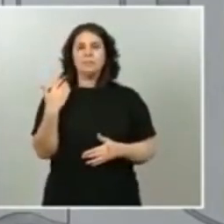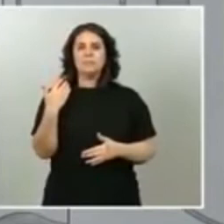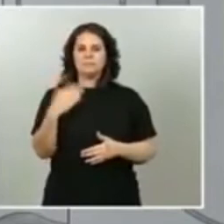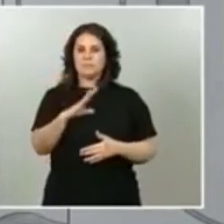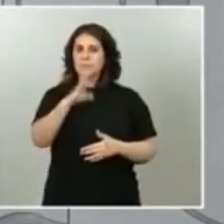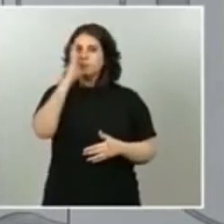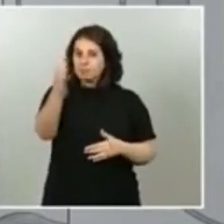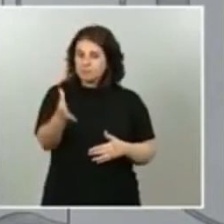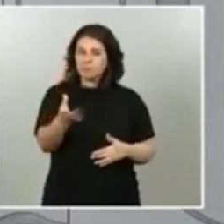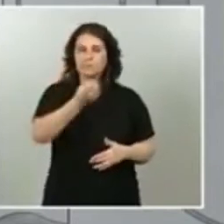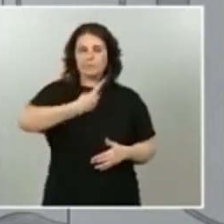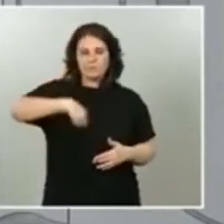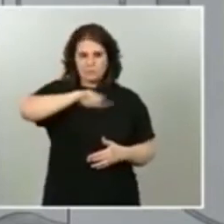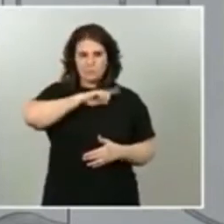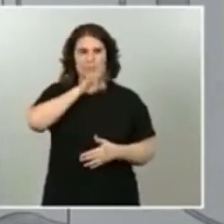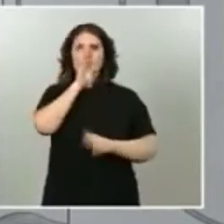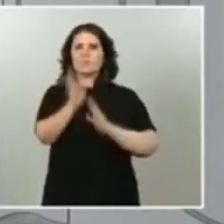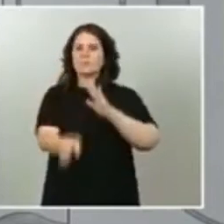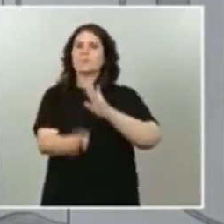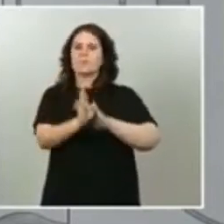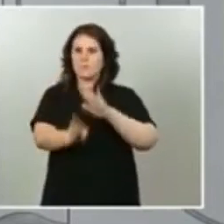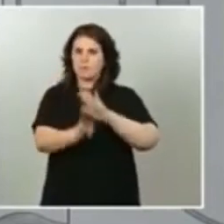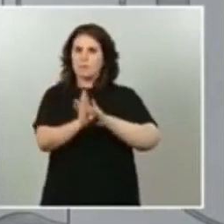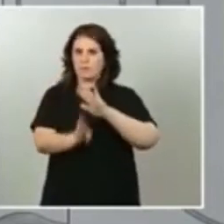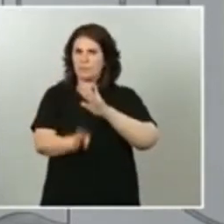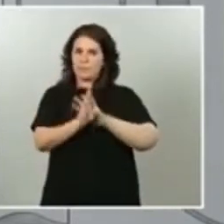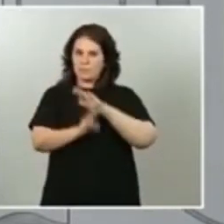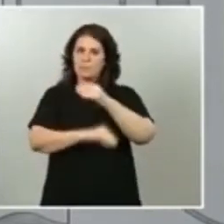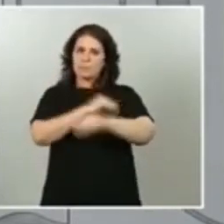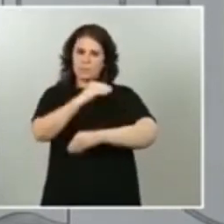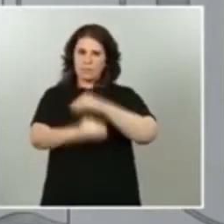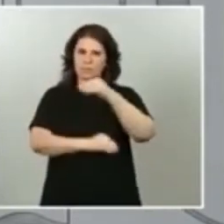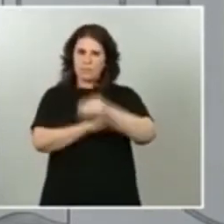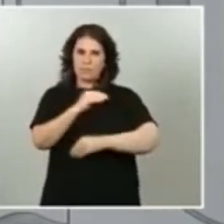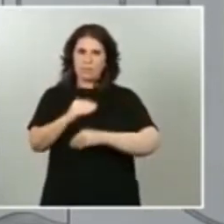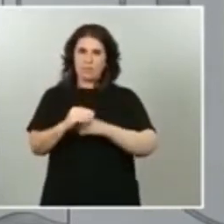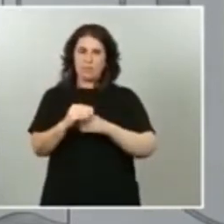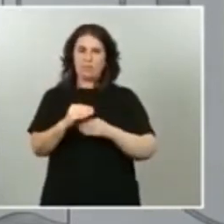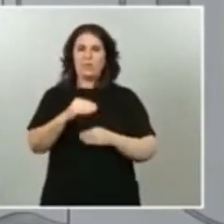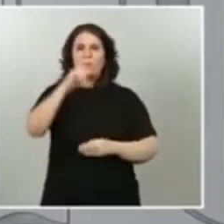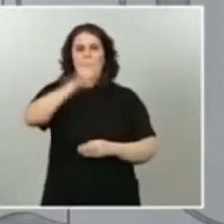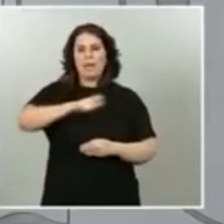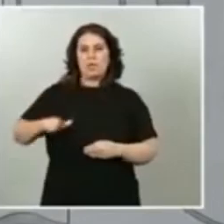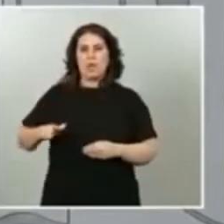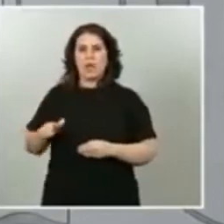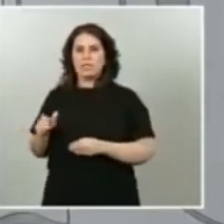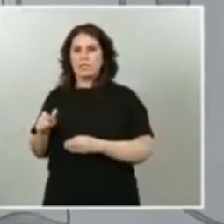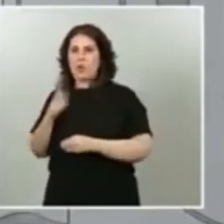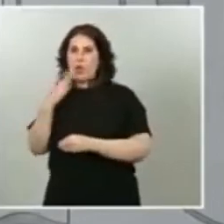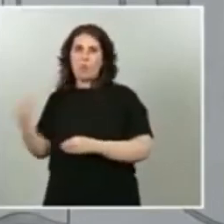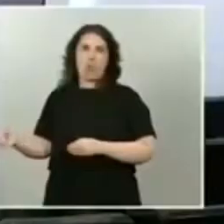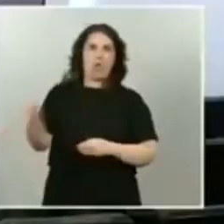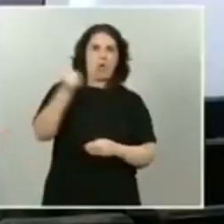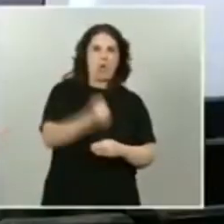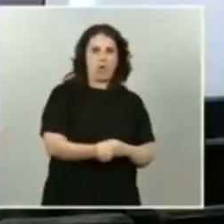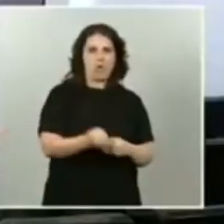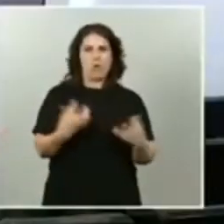manteniendo ese flujo y abierto esta línea de repatriación conjuntamente con Marruecos por supuesto